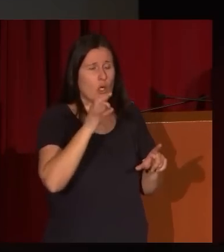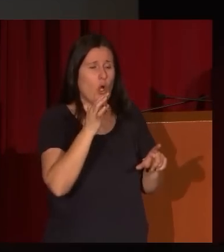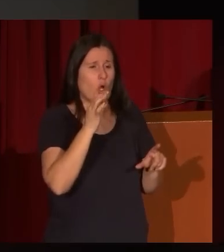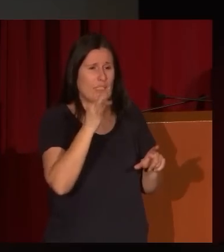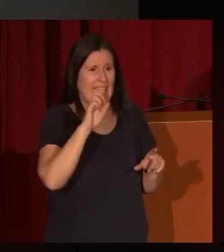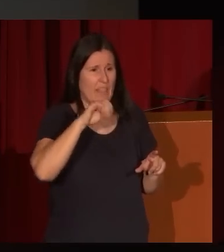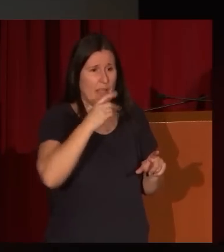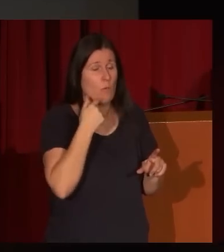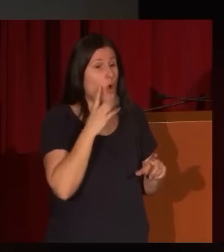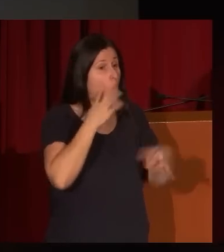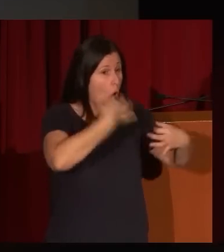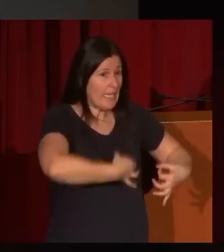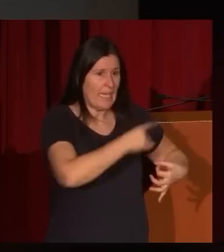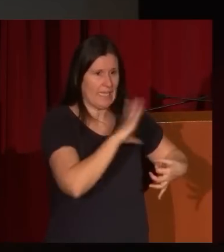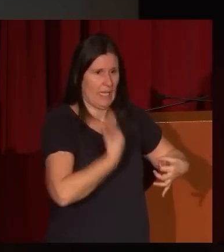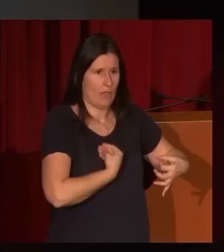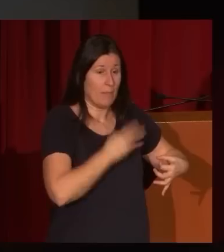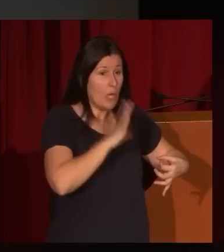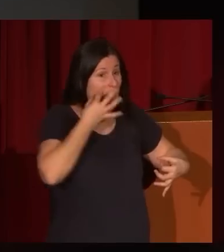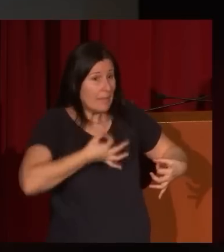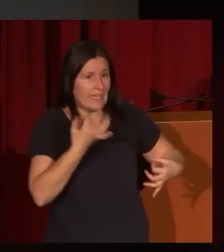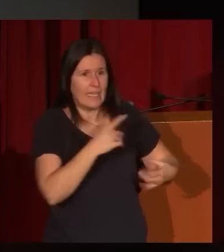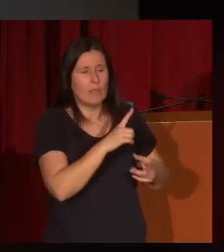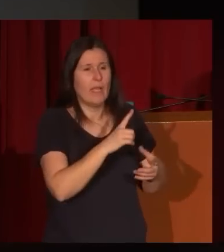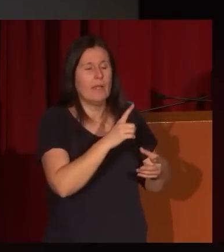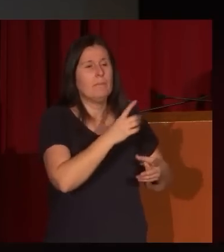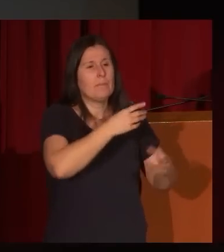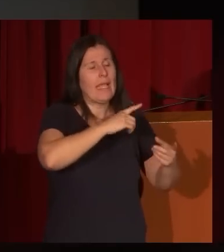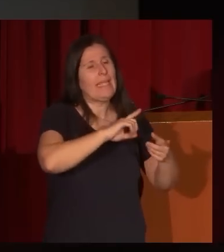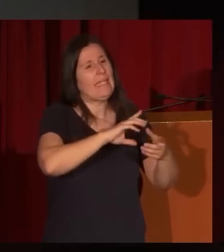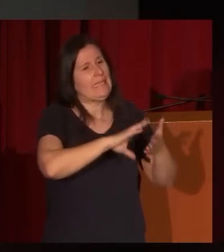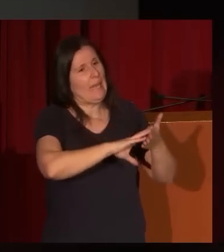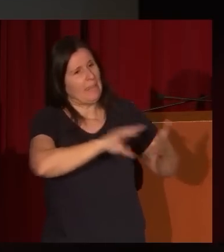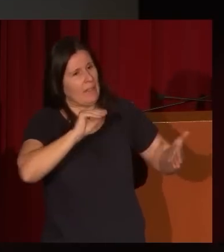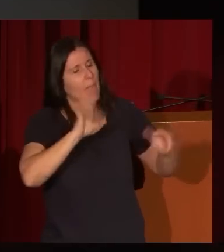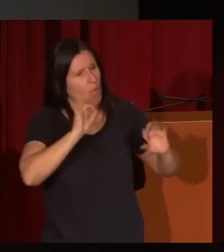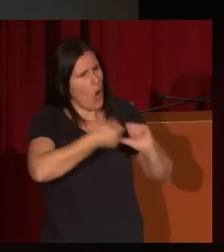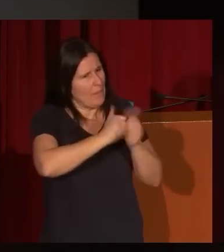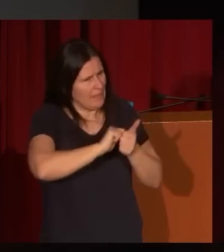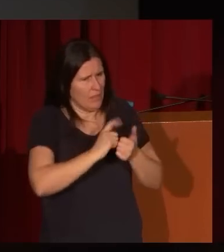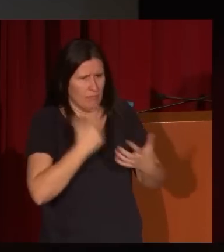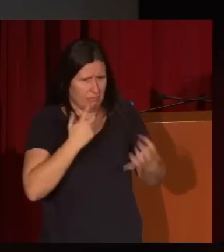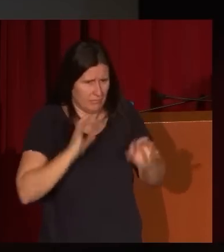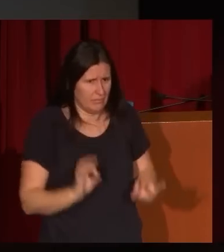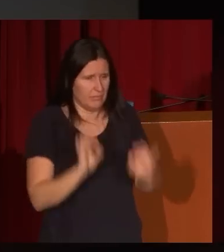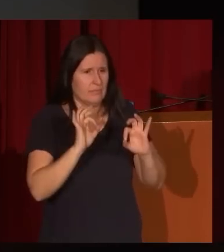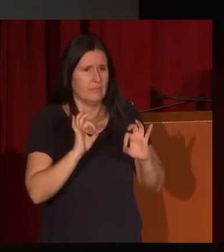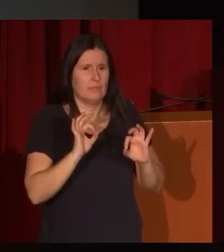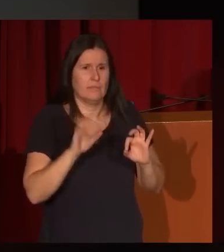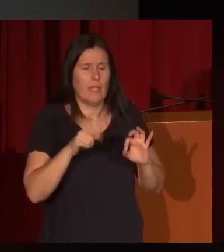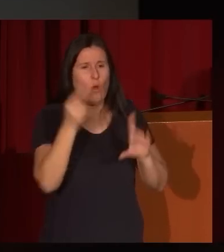Goya, pero realmente lo que es, es una transposición, una interpretación, pero una imitación manifiesta de